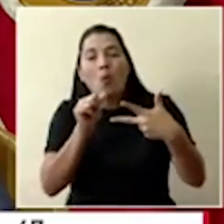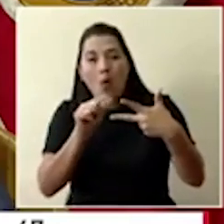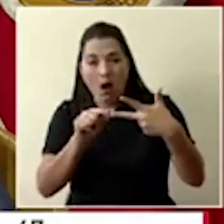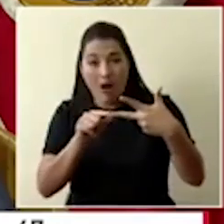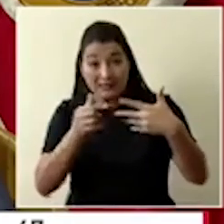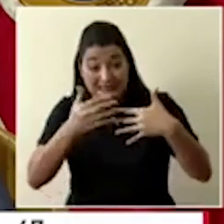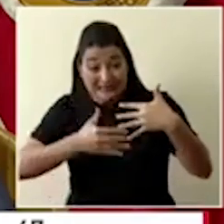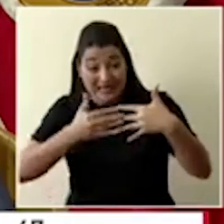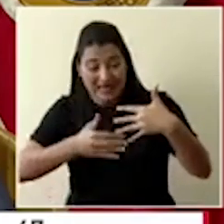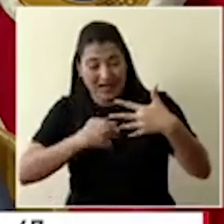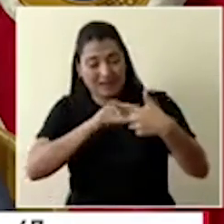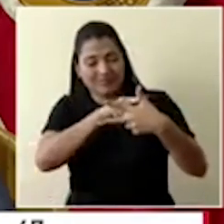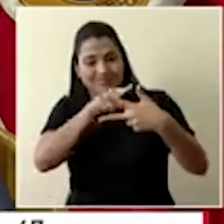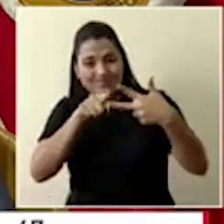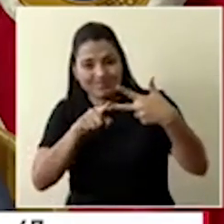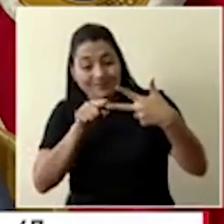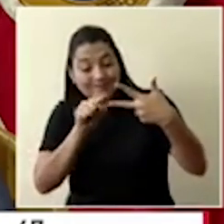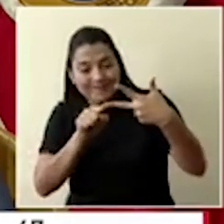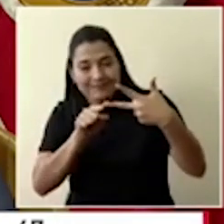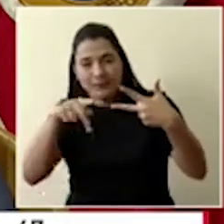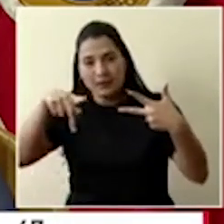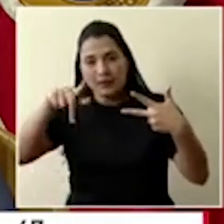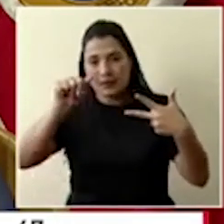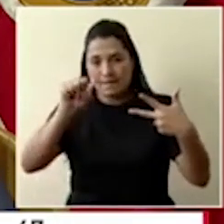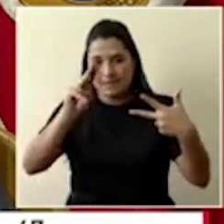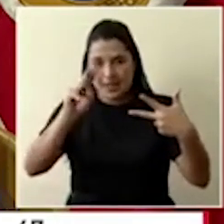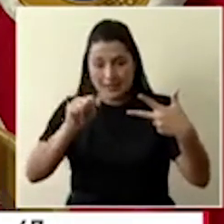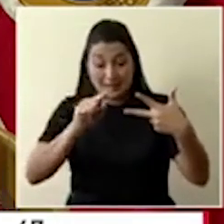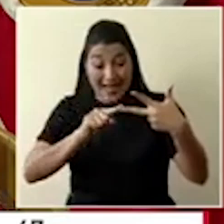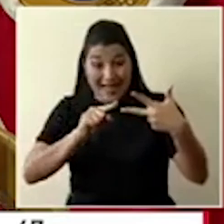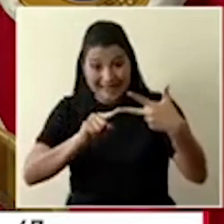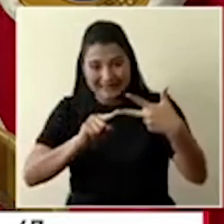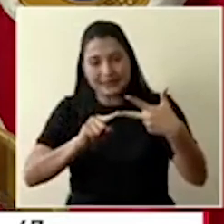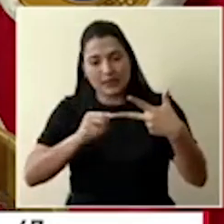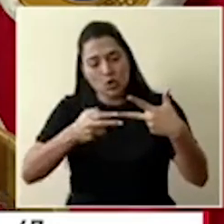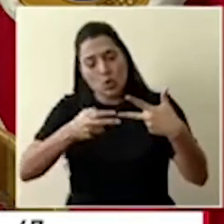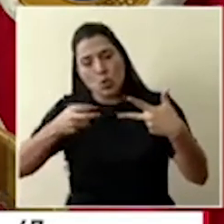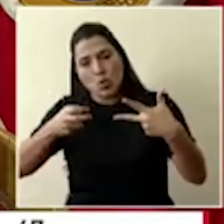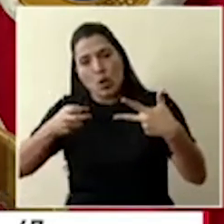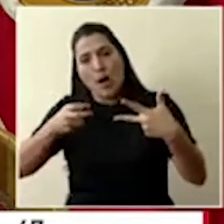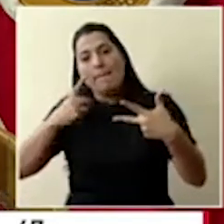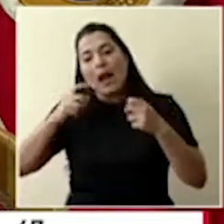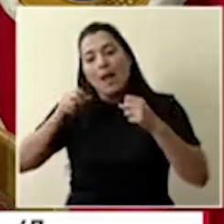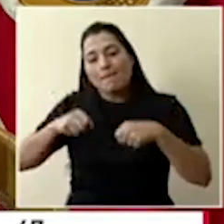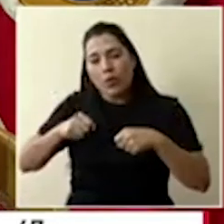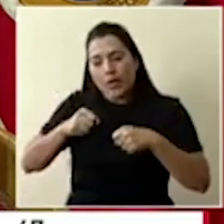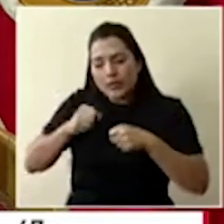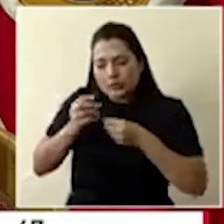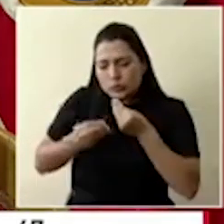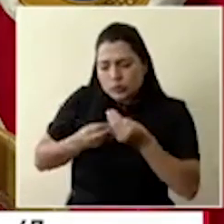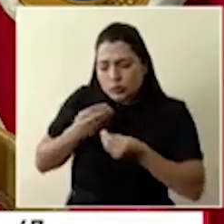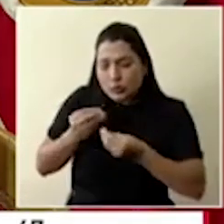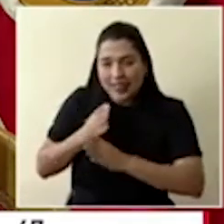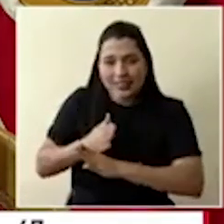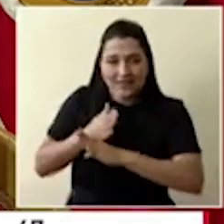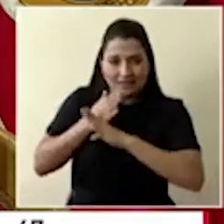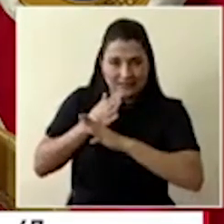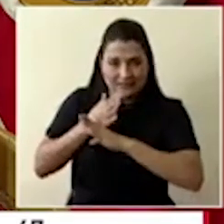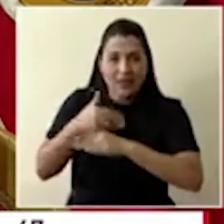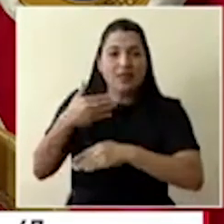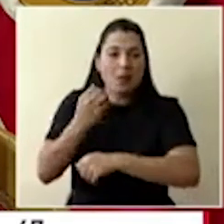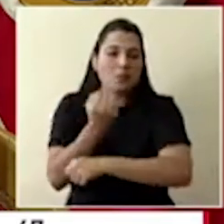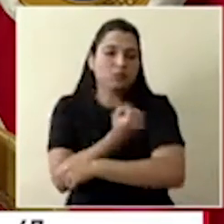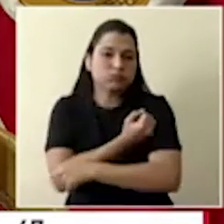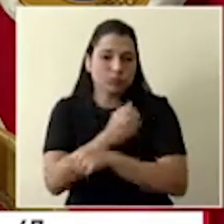paciente que está activo con el virus. Hay otra etapa que es solicitar donantes de sangre de todo el